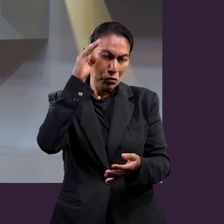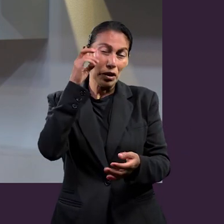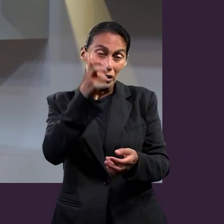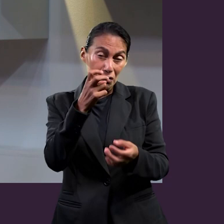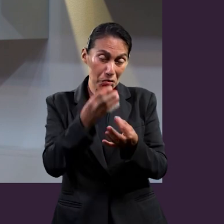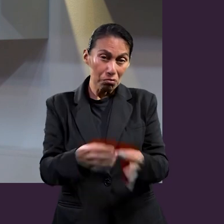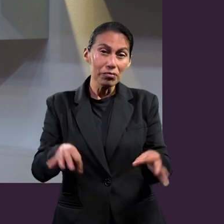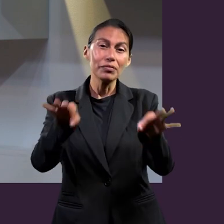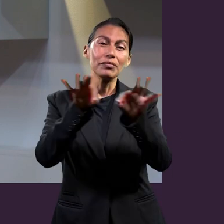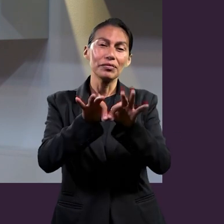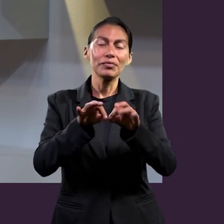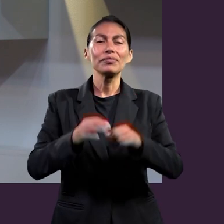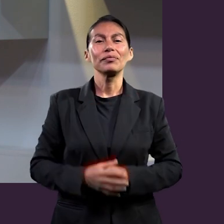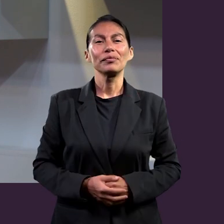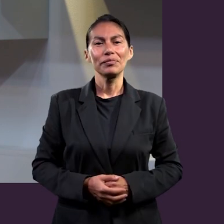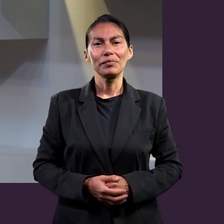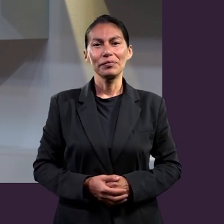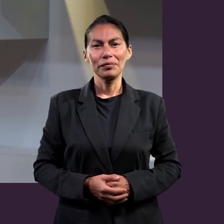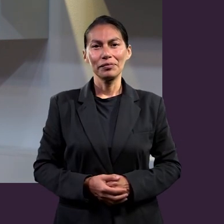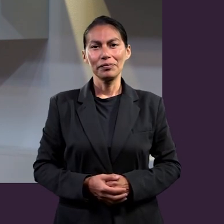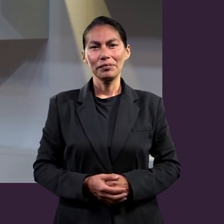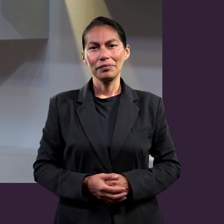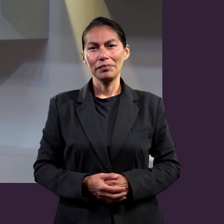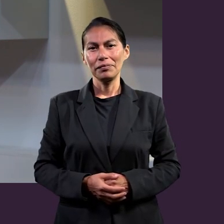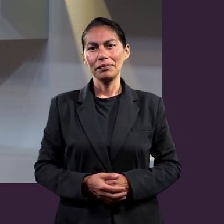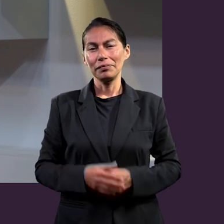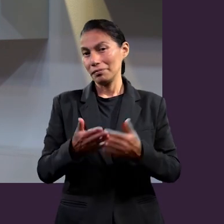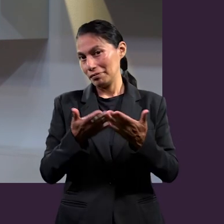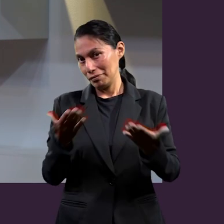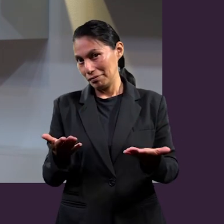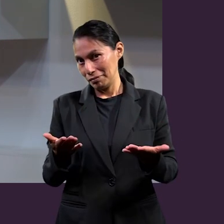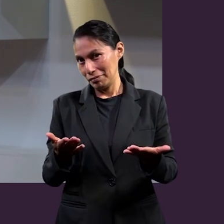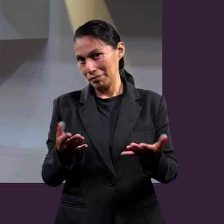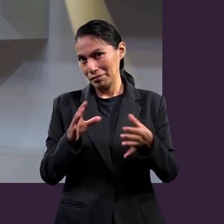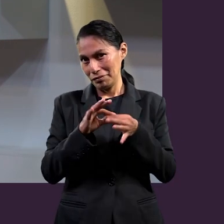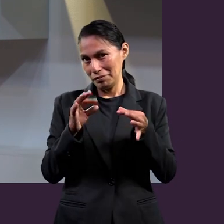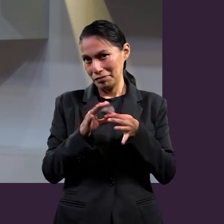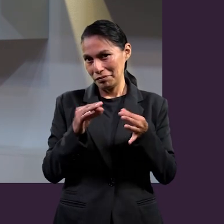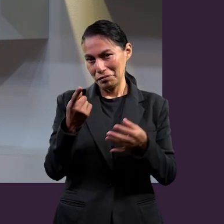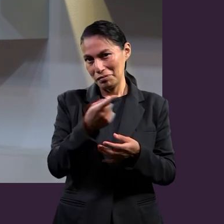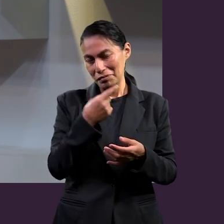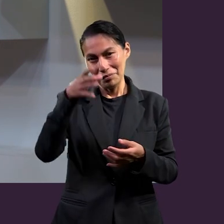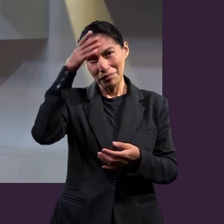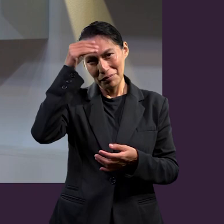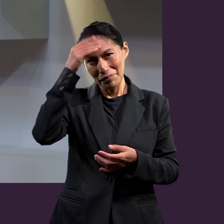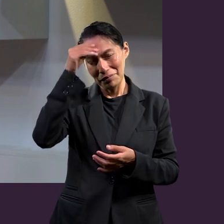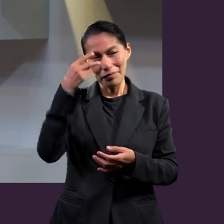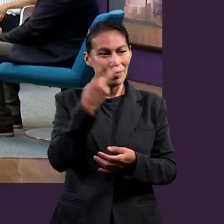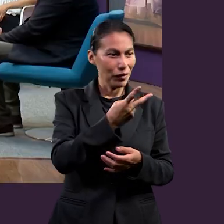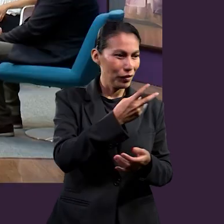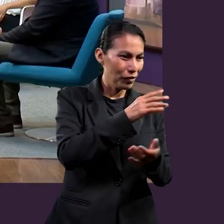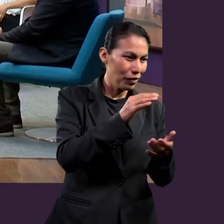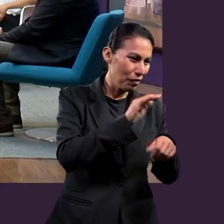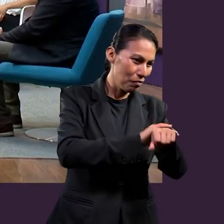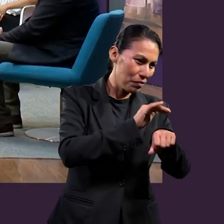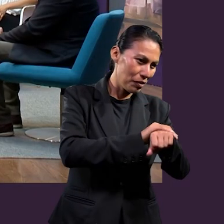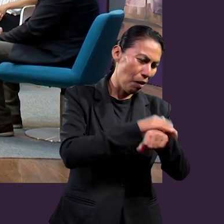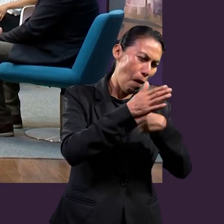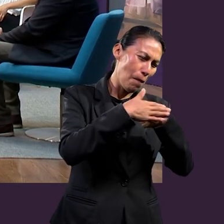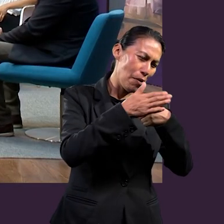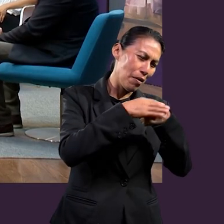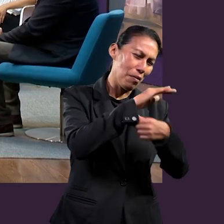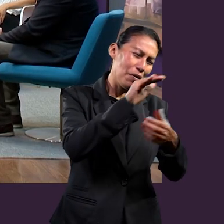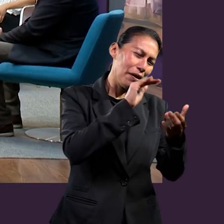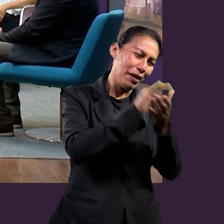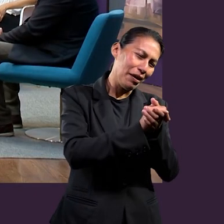pienso que es un concepto importante. Entonces, bien, pues, hemos visto una hermosa analogía, que esperamos que nuestros dos amigos aquí, muy pronto,